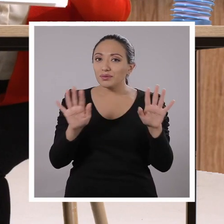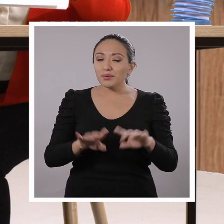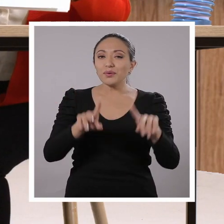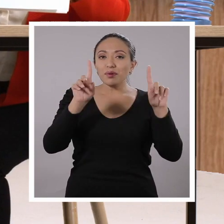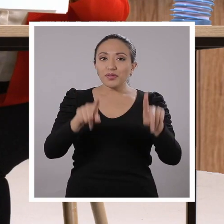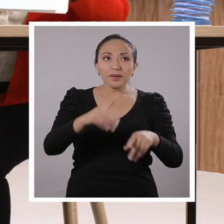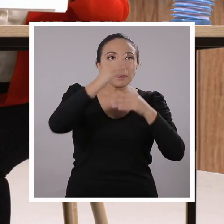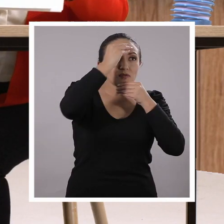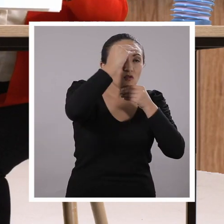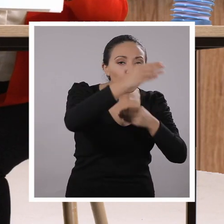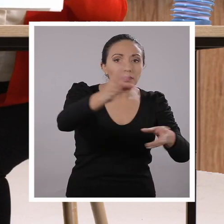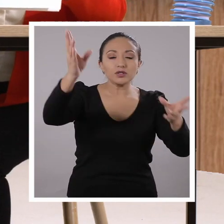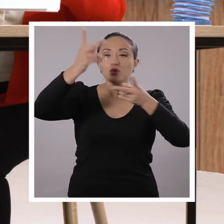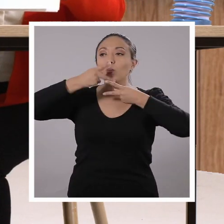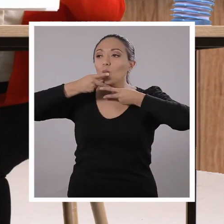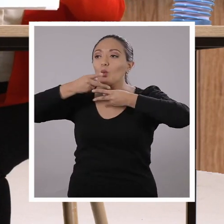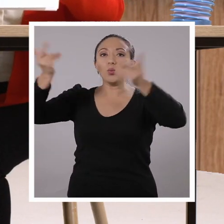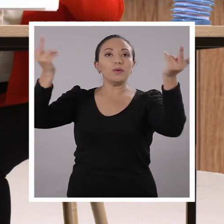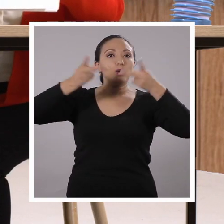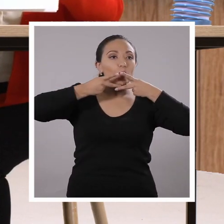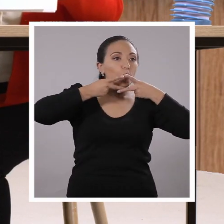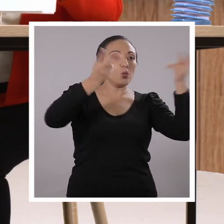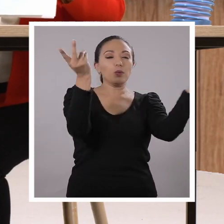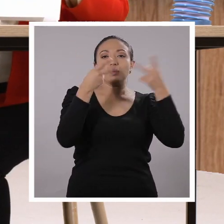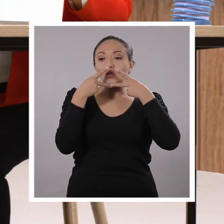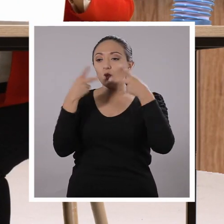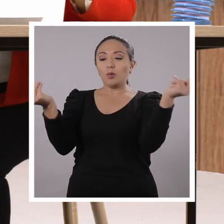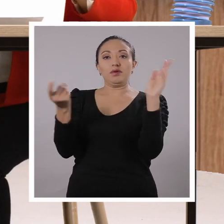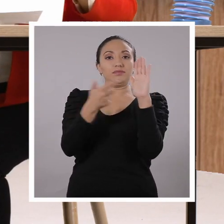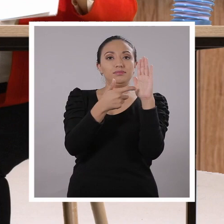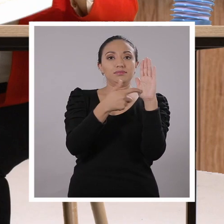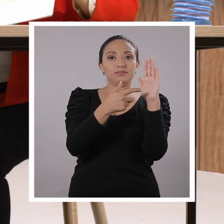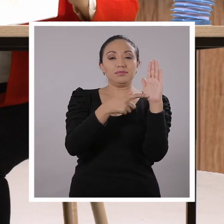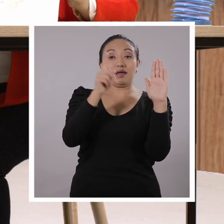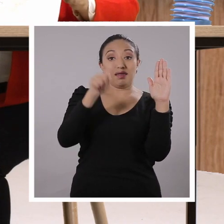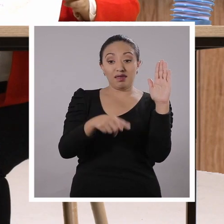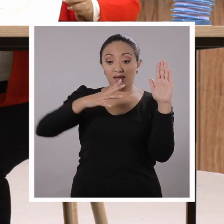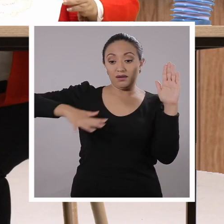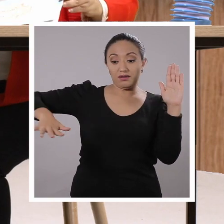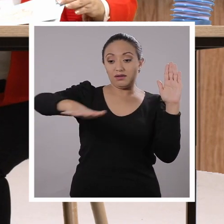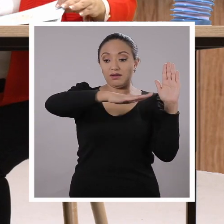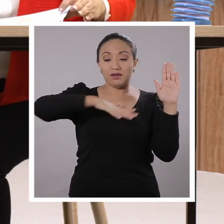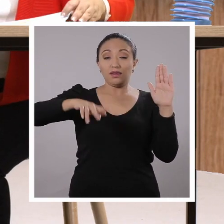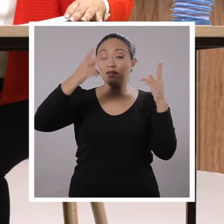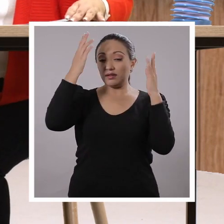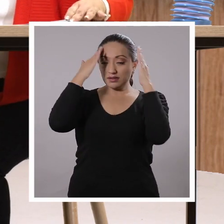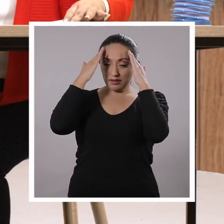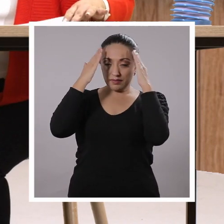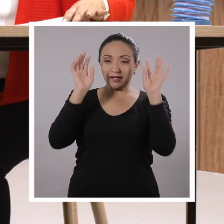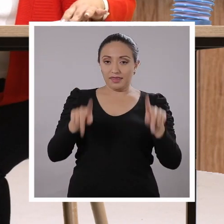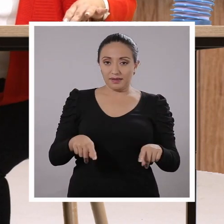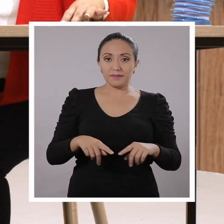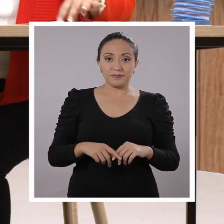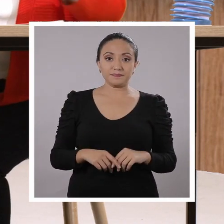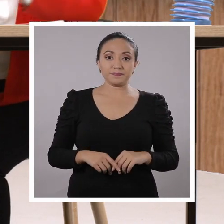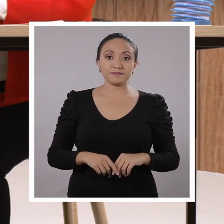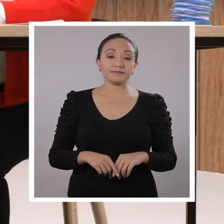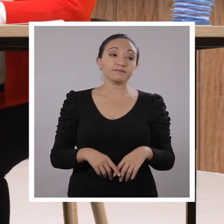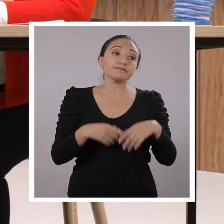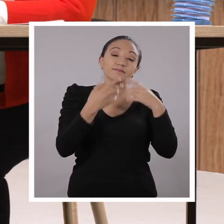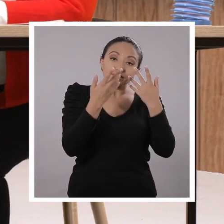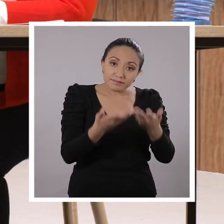socializarlo y hacerlo público para que todo su entorno lo conozca y todo su entorno se beneficie de él.